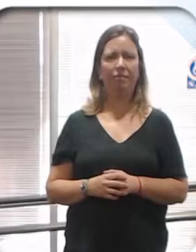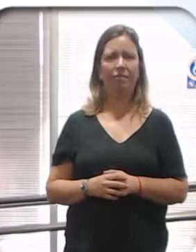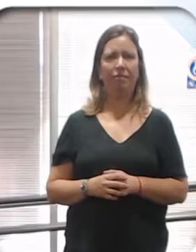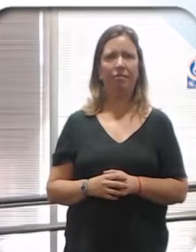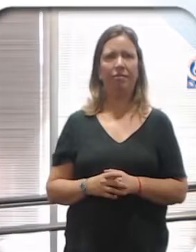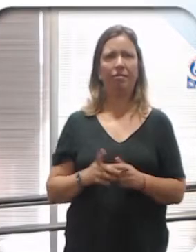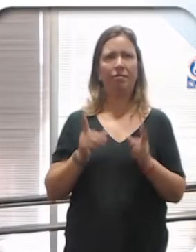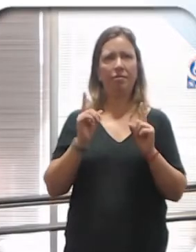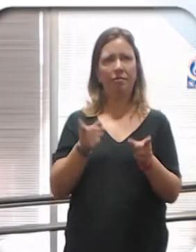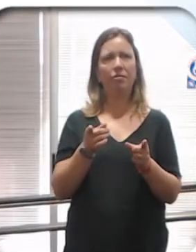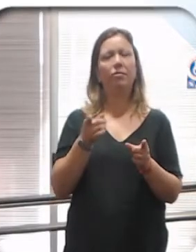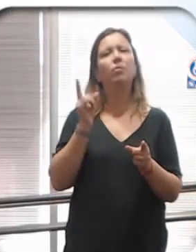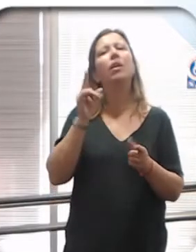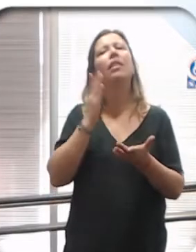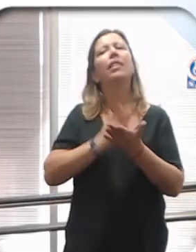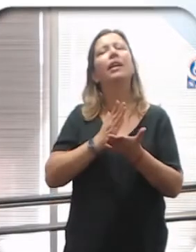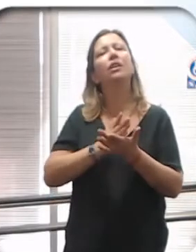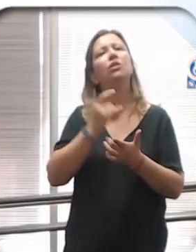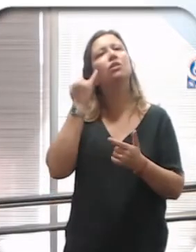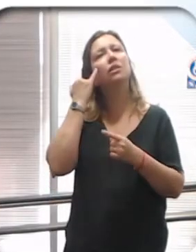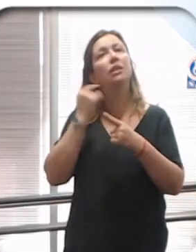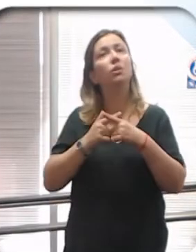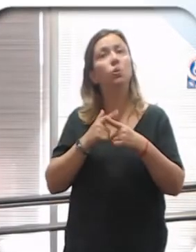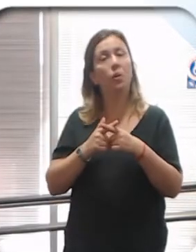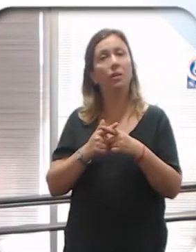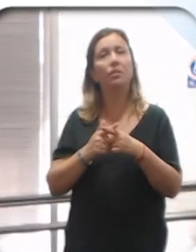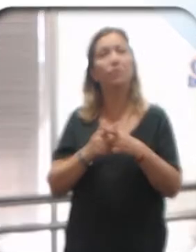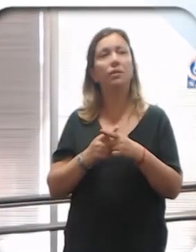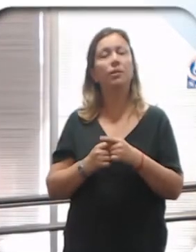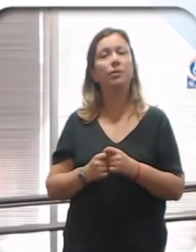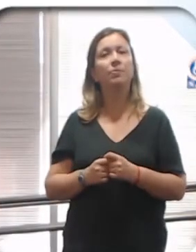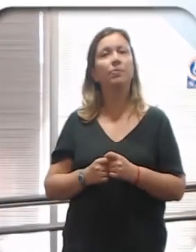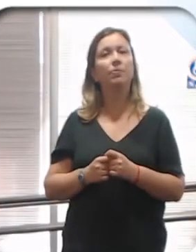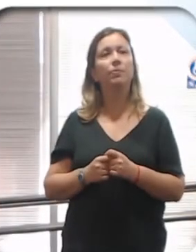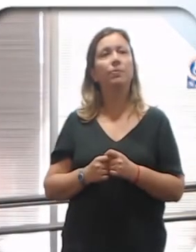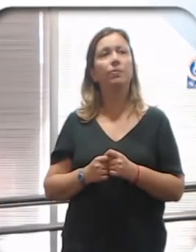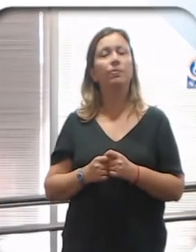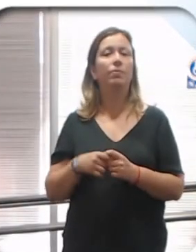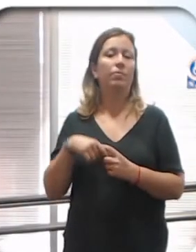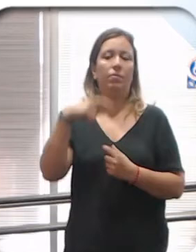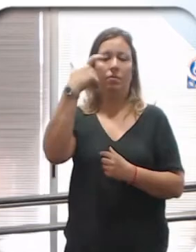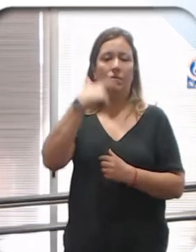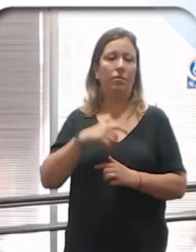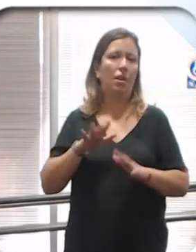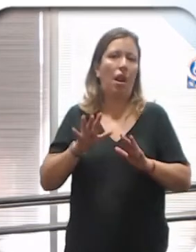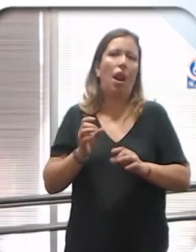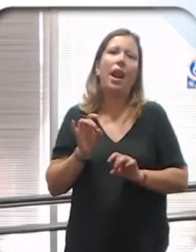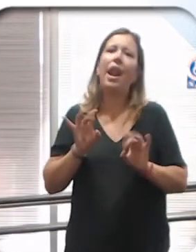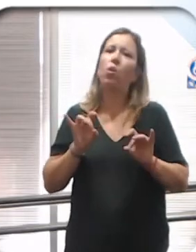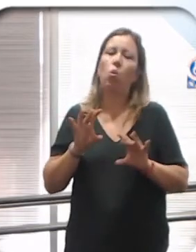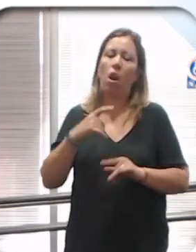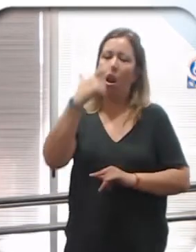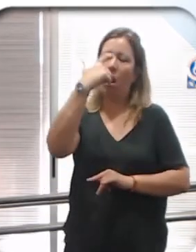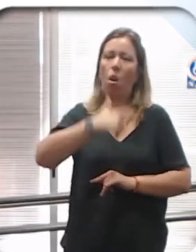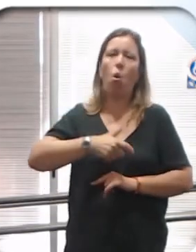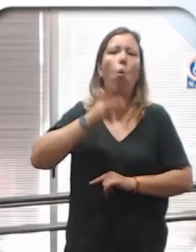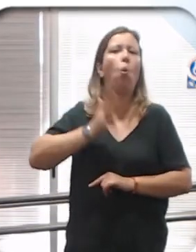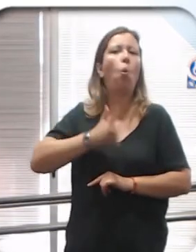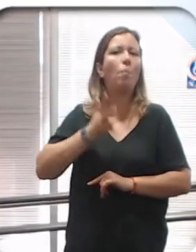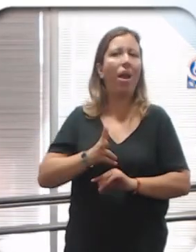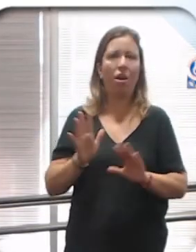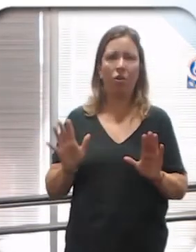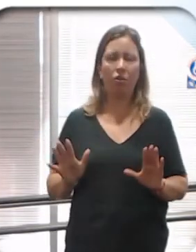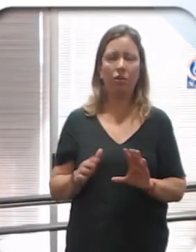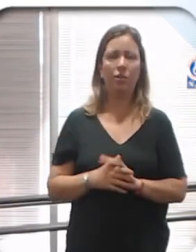Y ahí aparecen los que son los derechos sexuales. Que son parte inherente del derecho de ser un humano. ¿Sí? Del ser